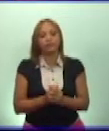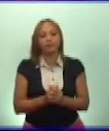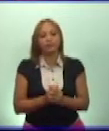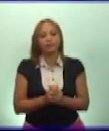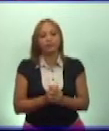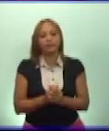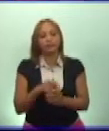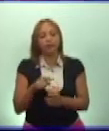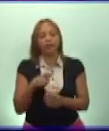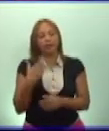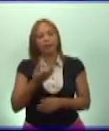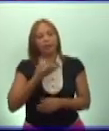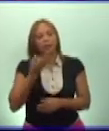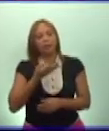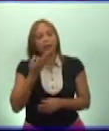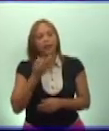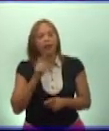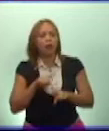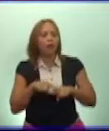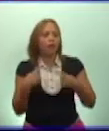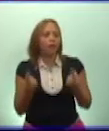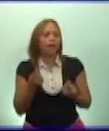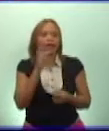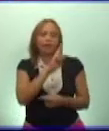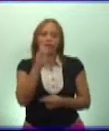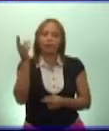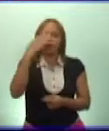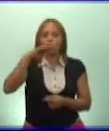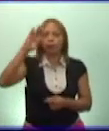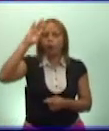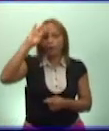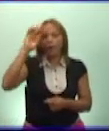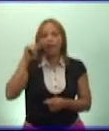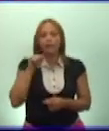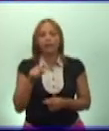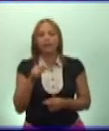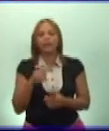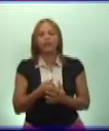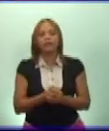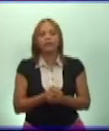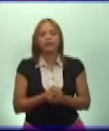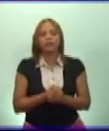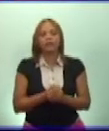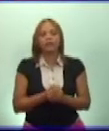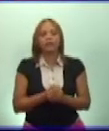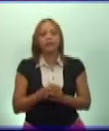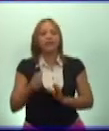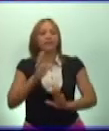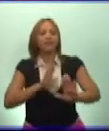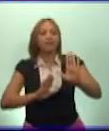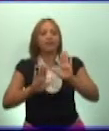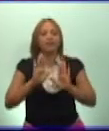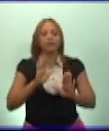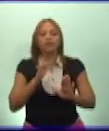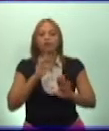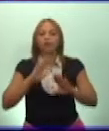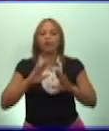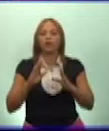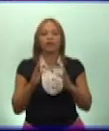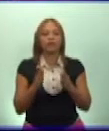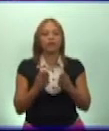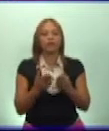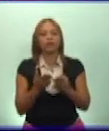donde abordaremos por qué la revolución cubana es baluarte de los principios más genuinos de la